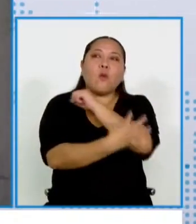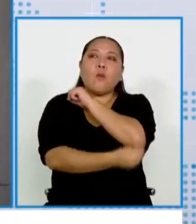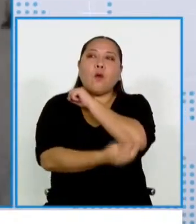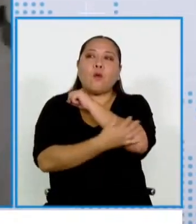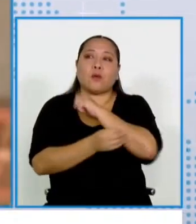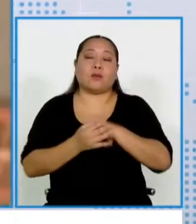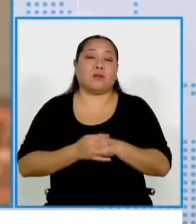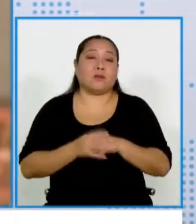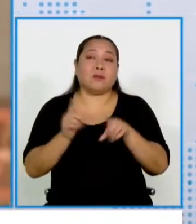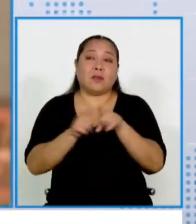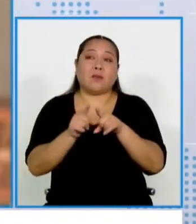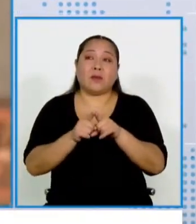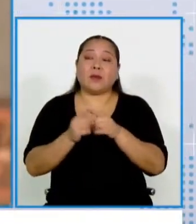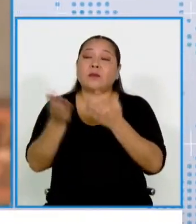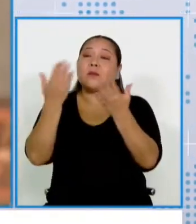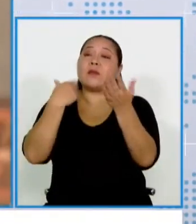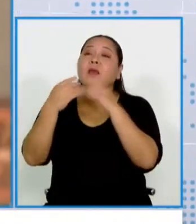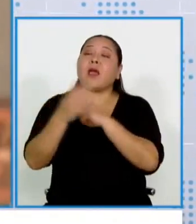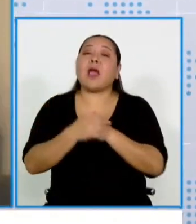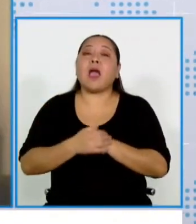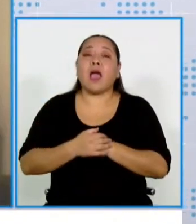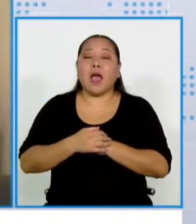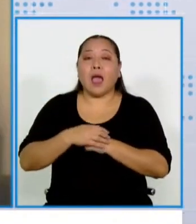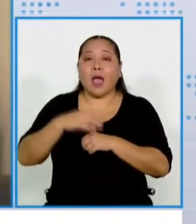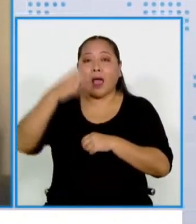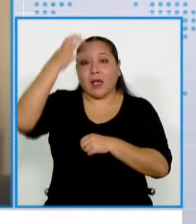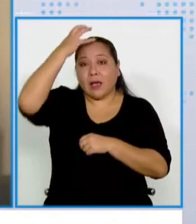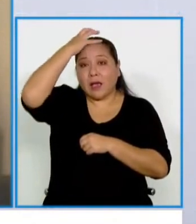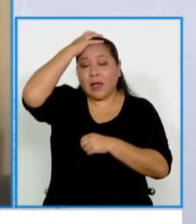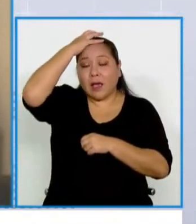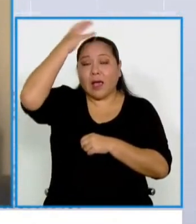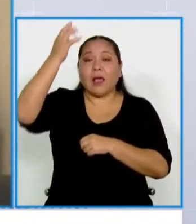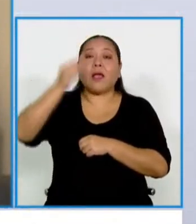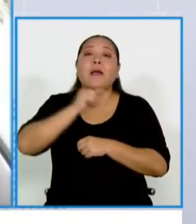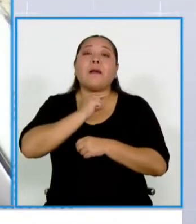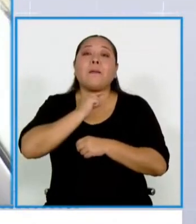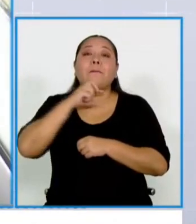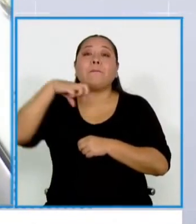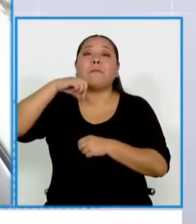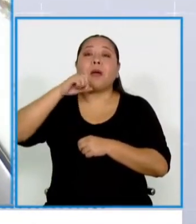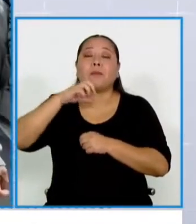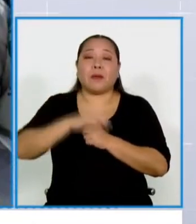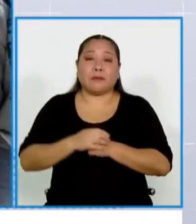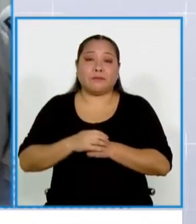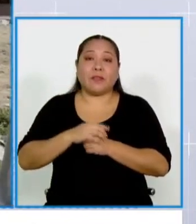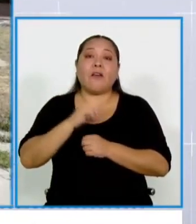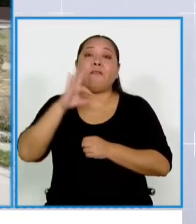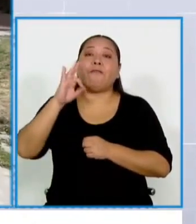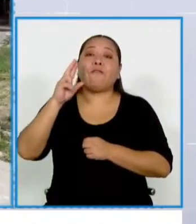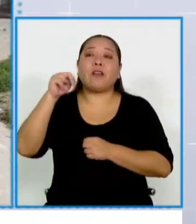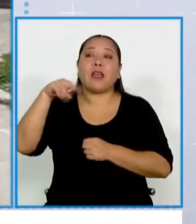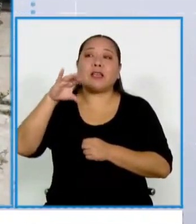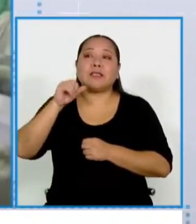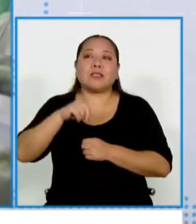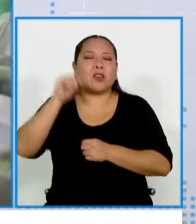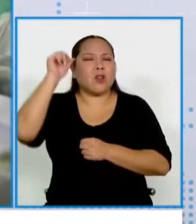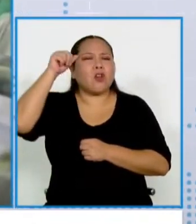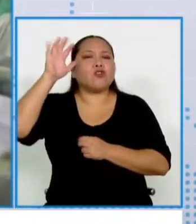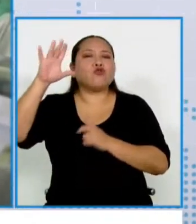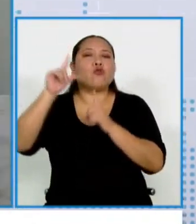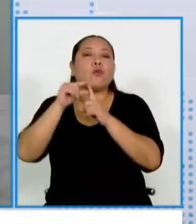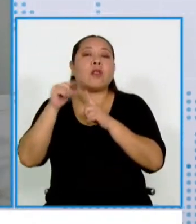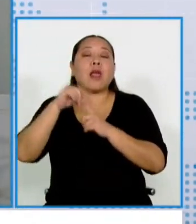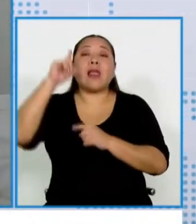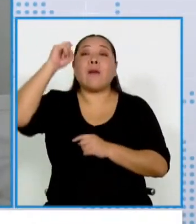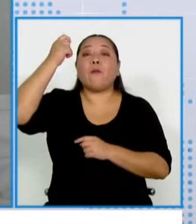también citamos al Papa Francisco, tenemos que recordar esas palabras que dice, la política